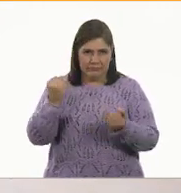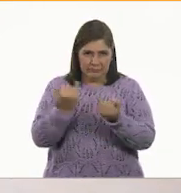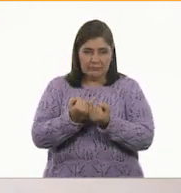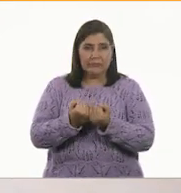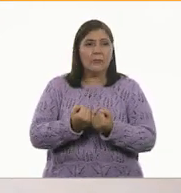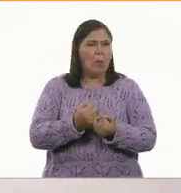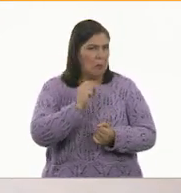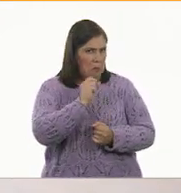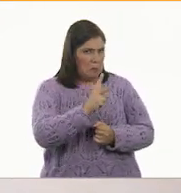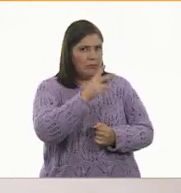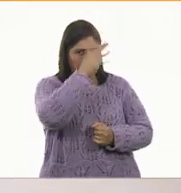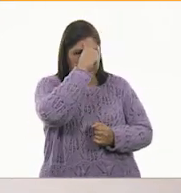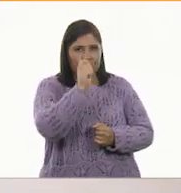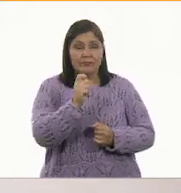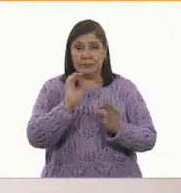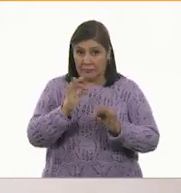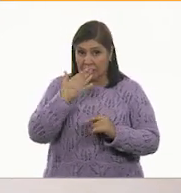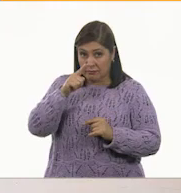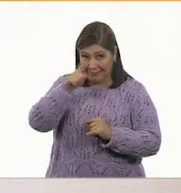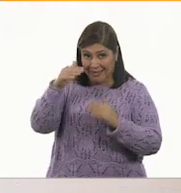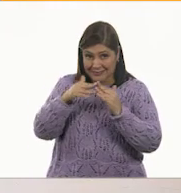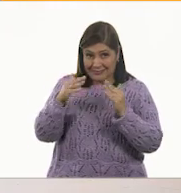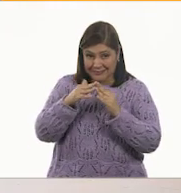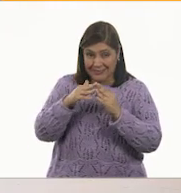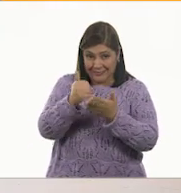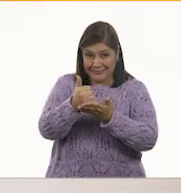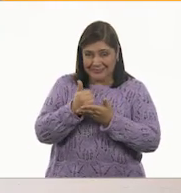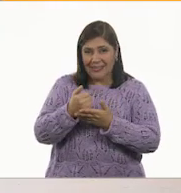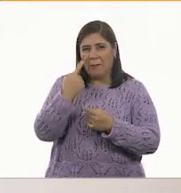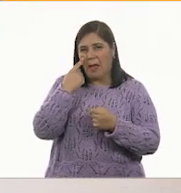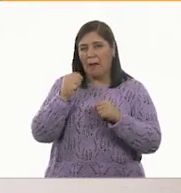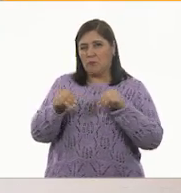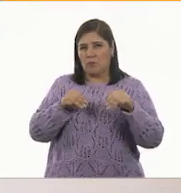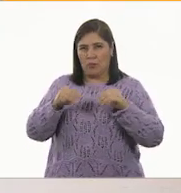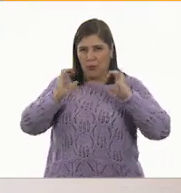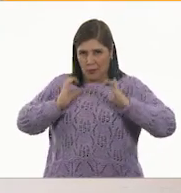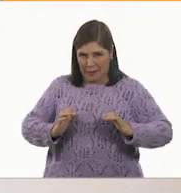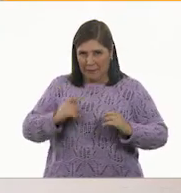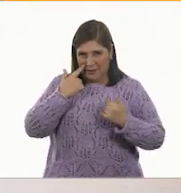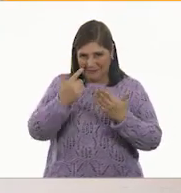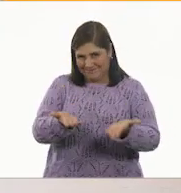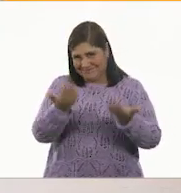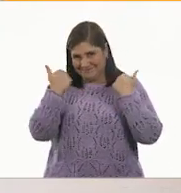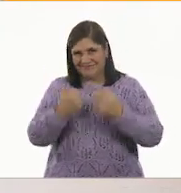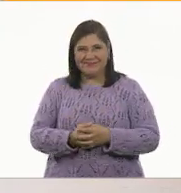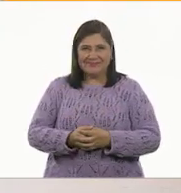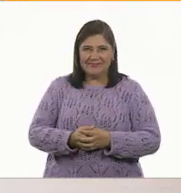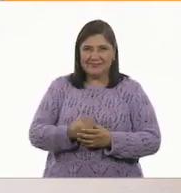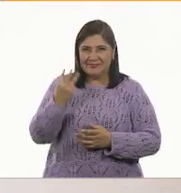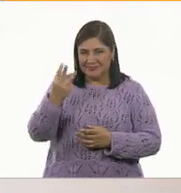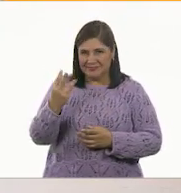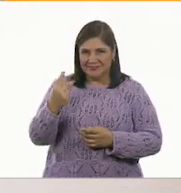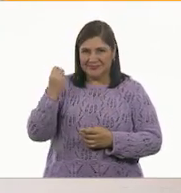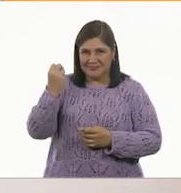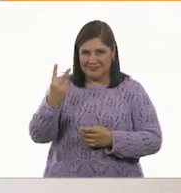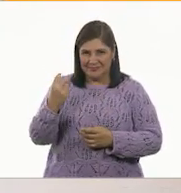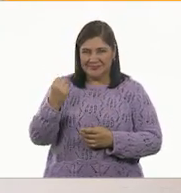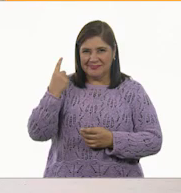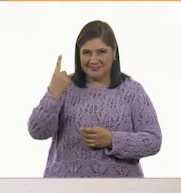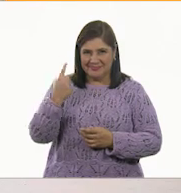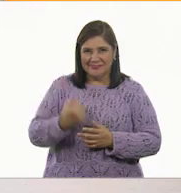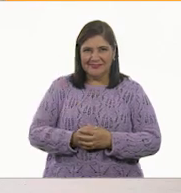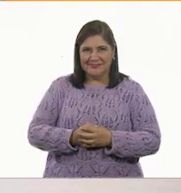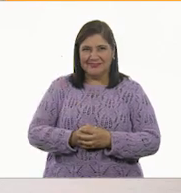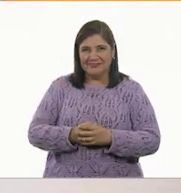Excelente. Vamos a mover nuestro cuerpo, vamos venga. Tres, dos, uno.